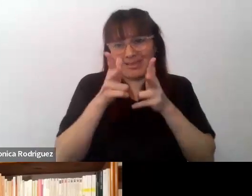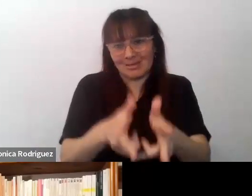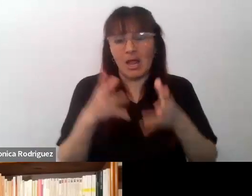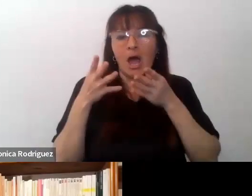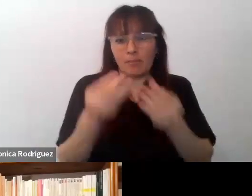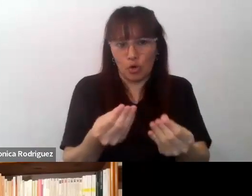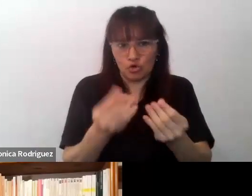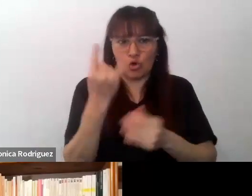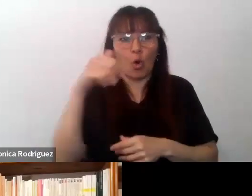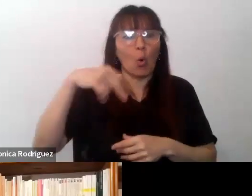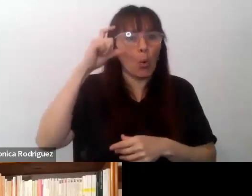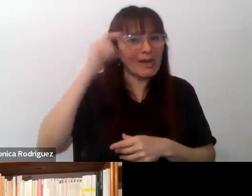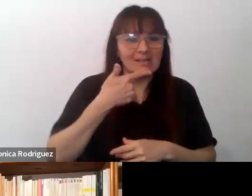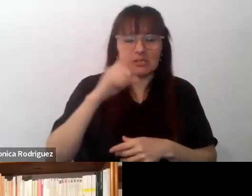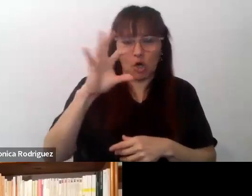apoyo de la UNESCO